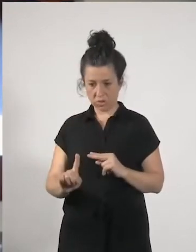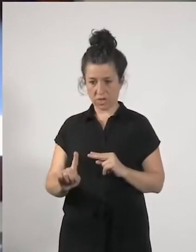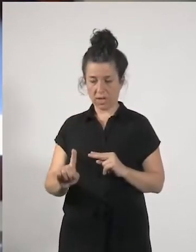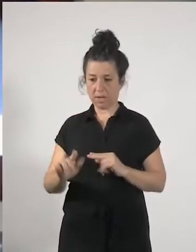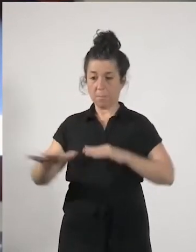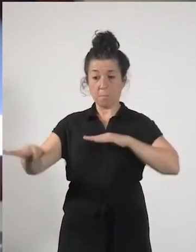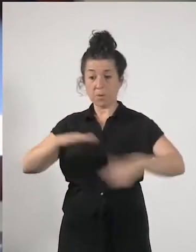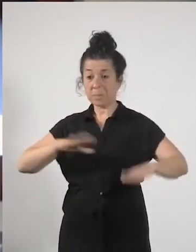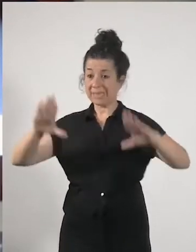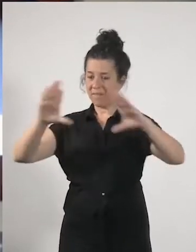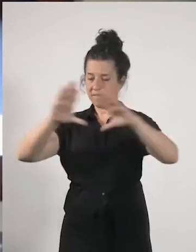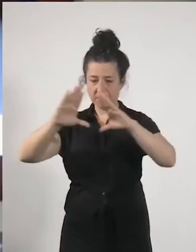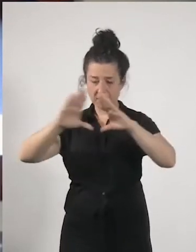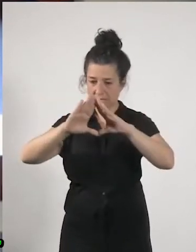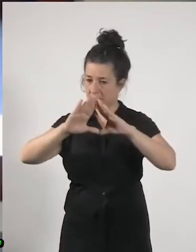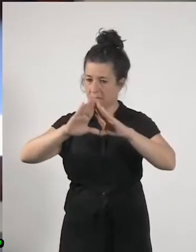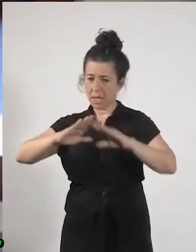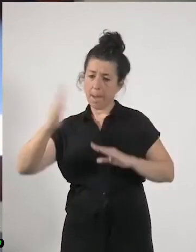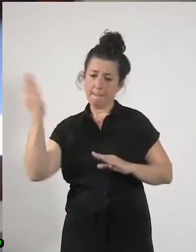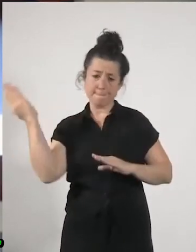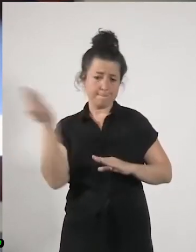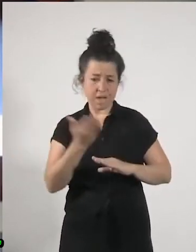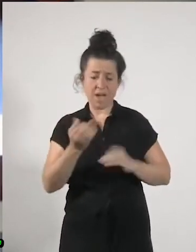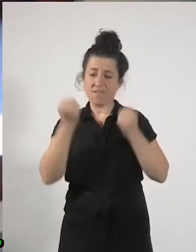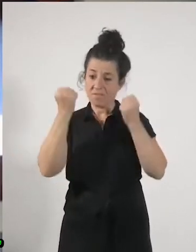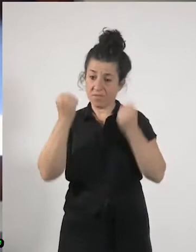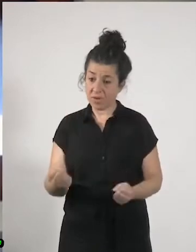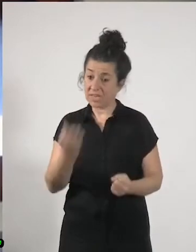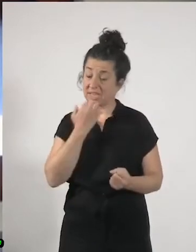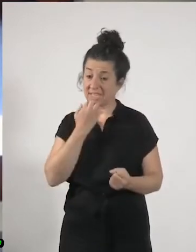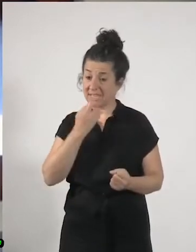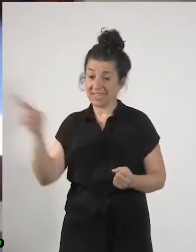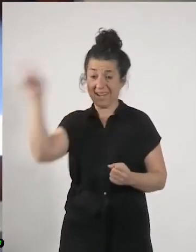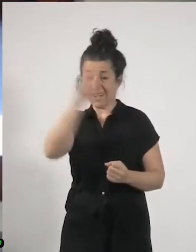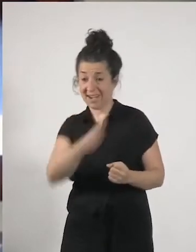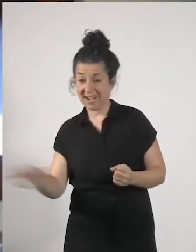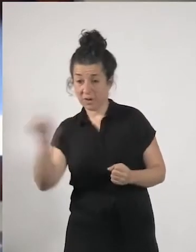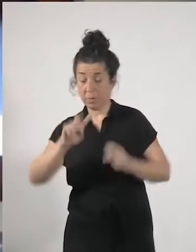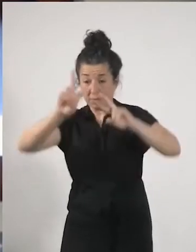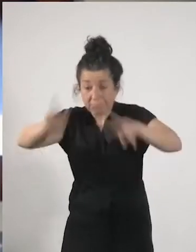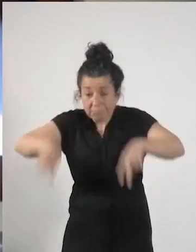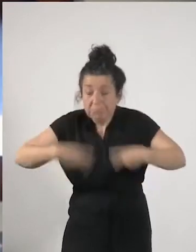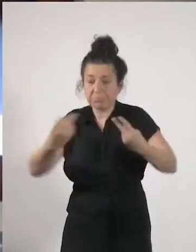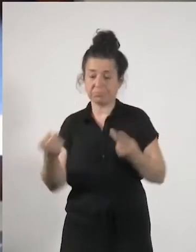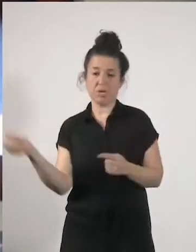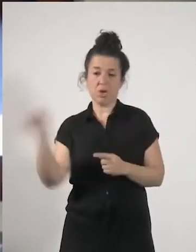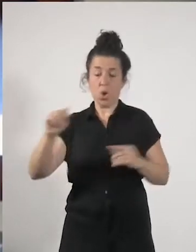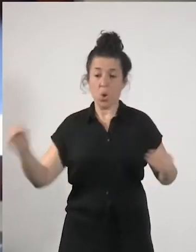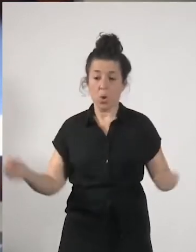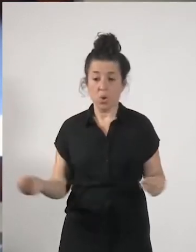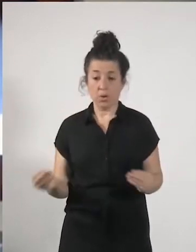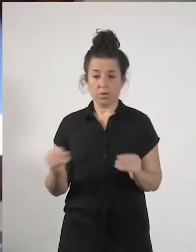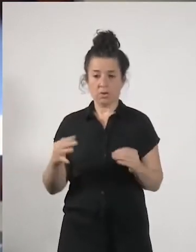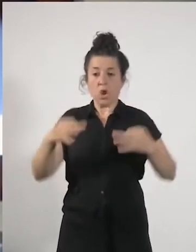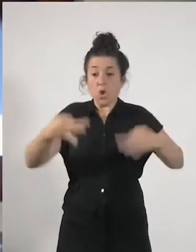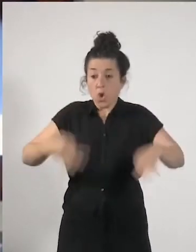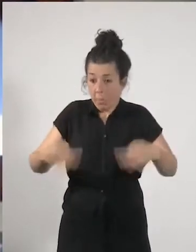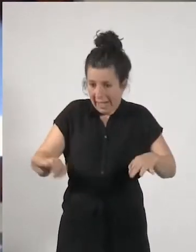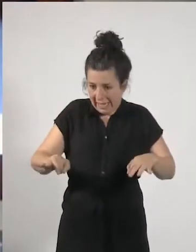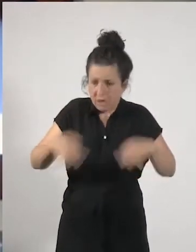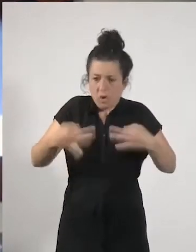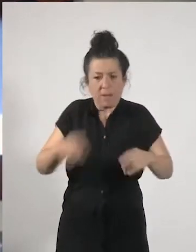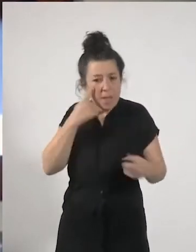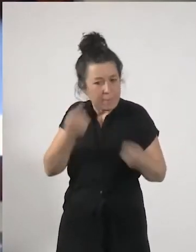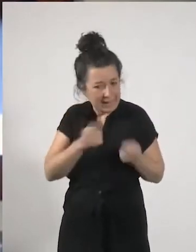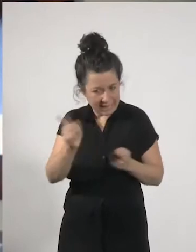se podrá recuperar desde luego si no recuperamos la normalidad no la normalidad vigilada sino la normalidad